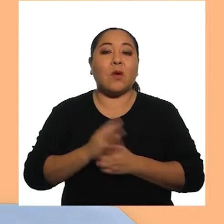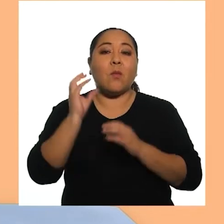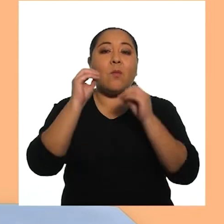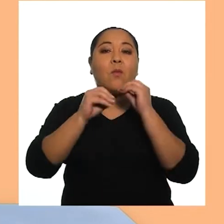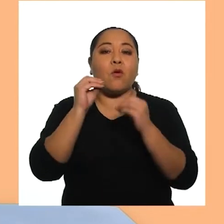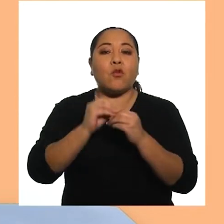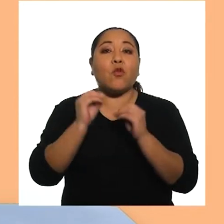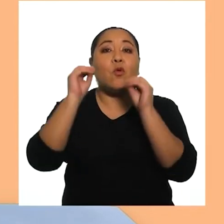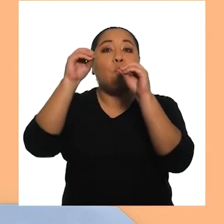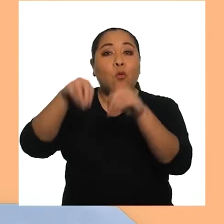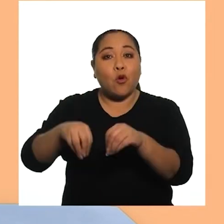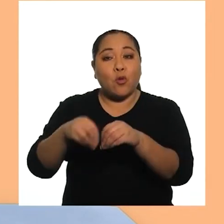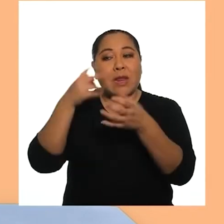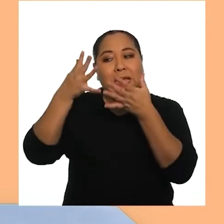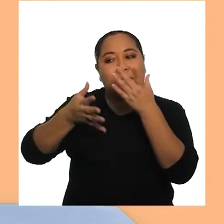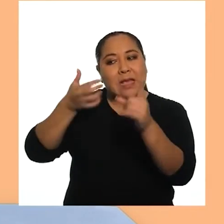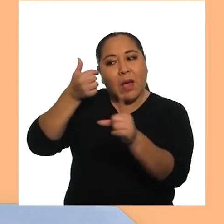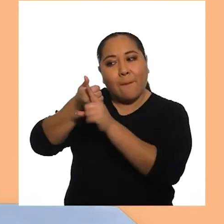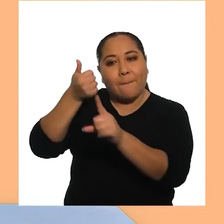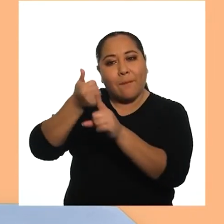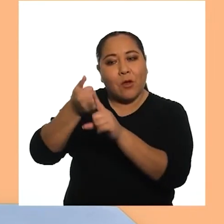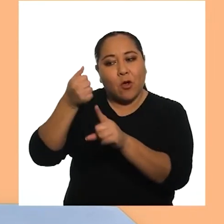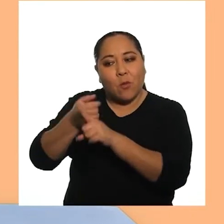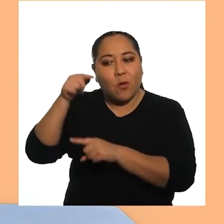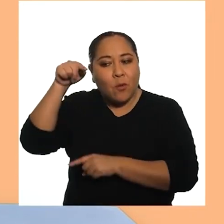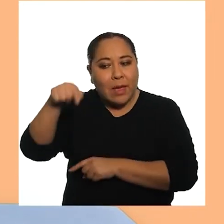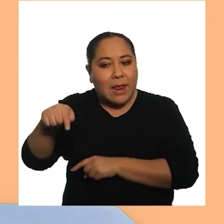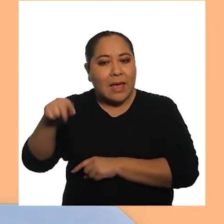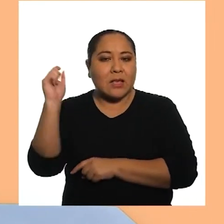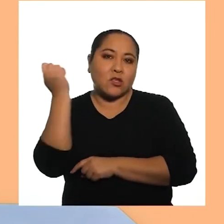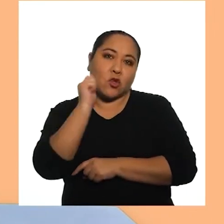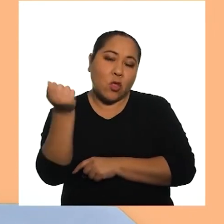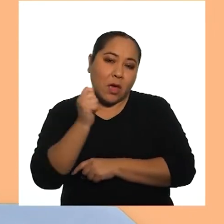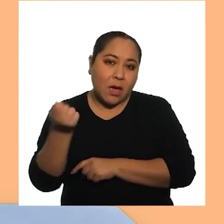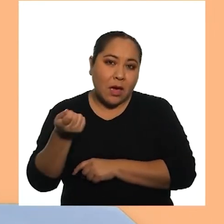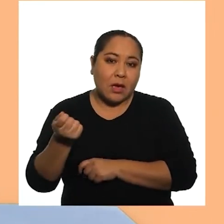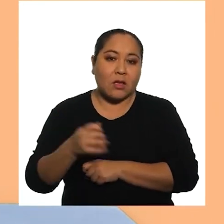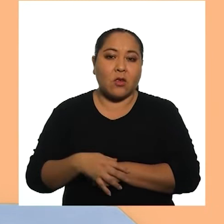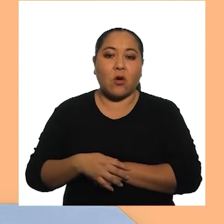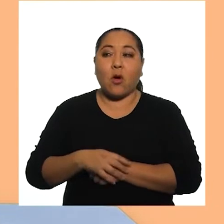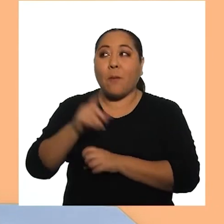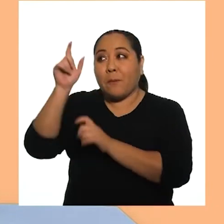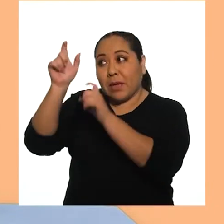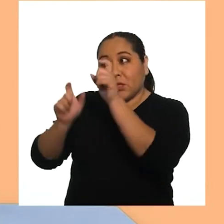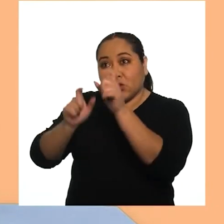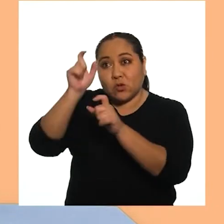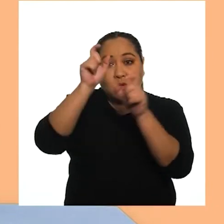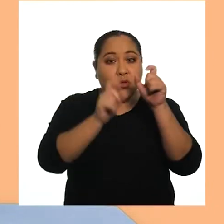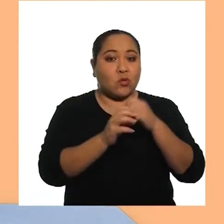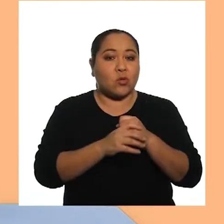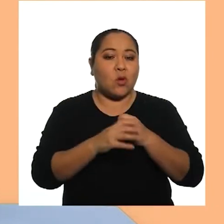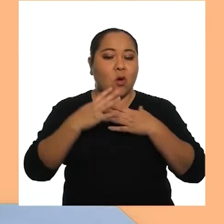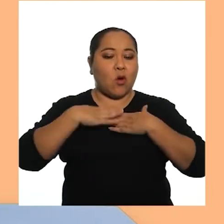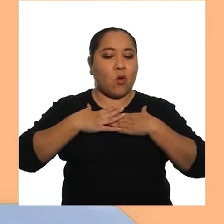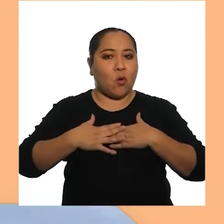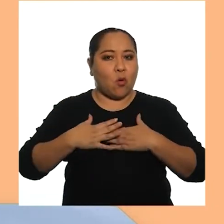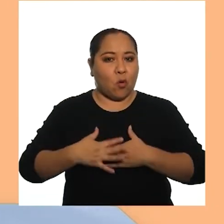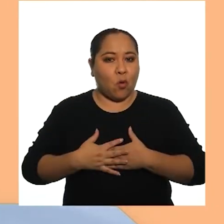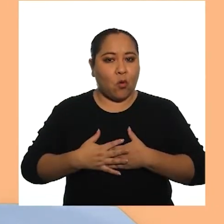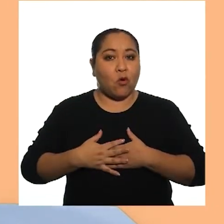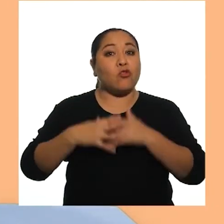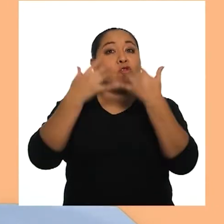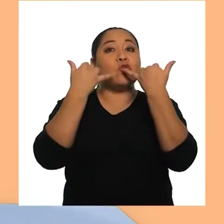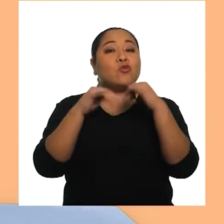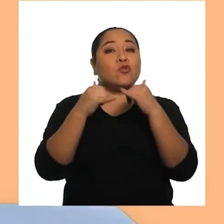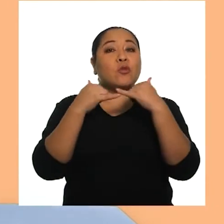Establece una seña o gesto particular para denominar al zonajero Personas, partes